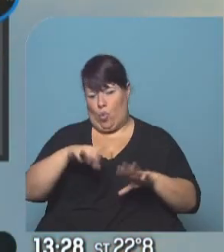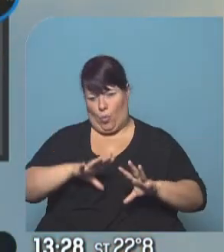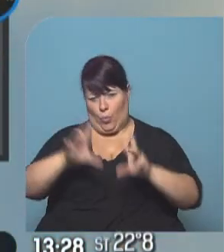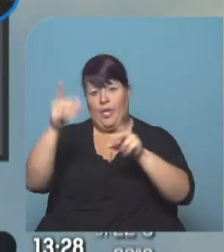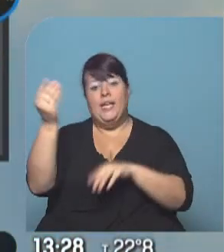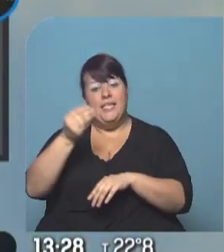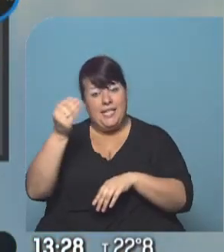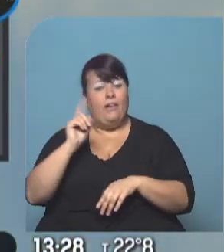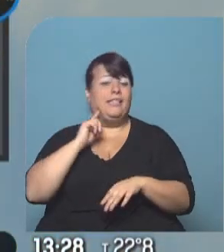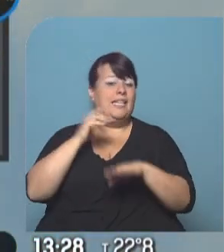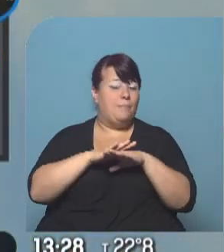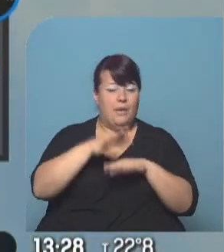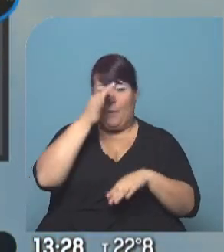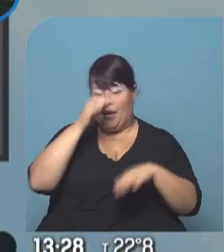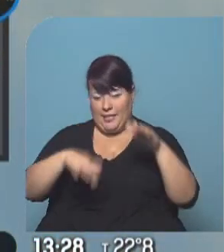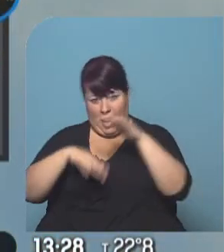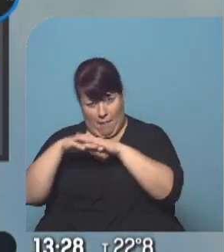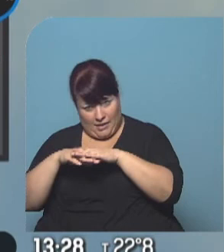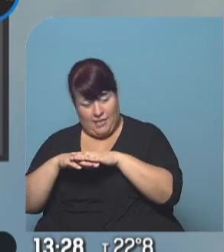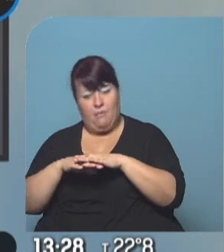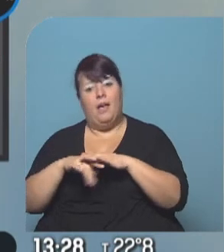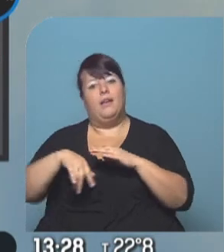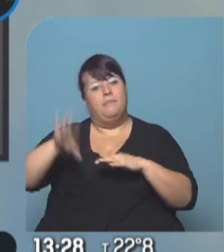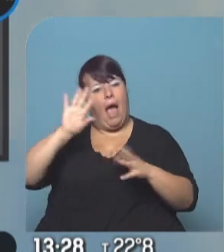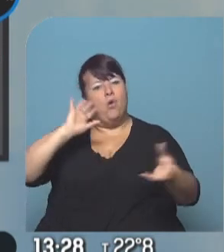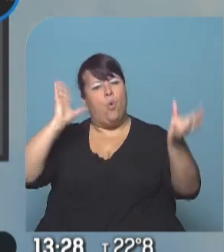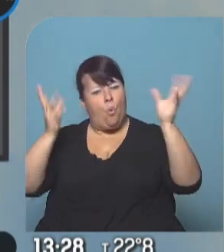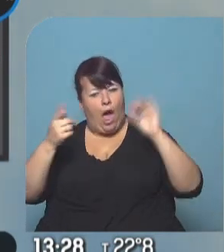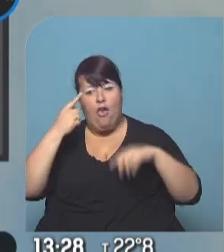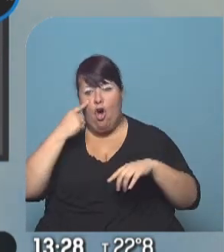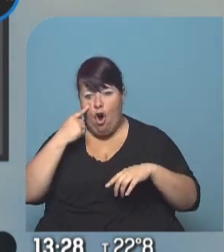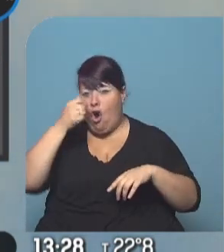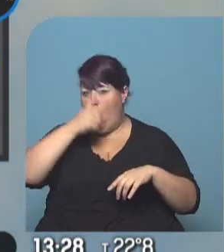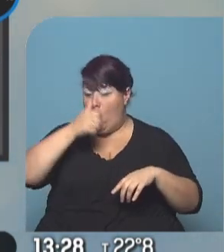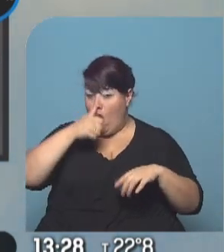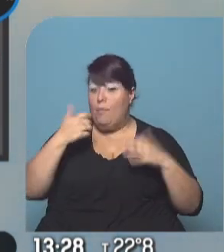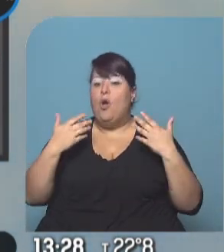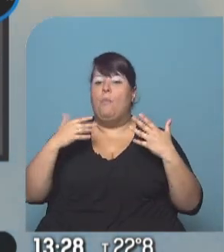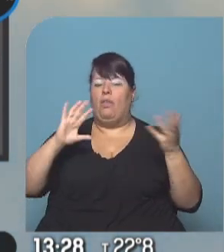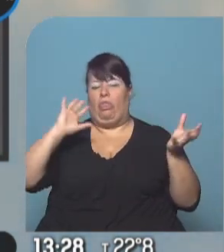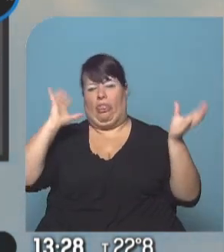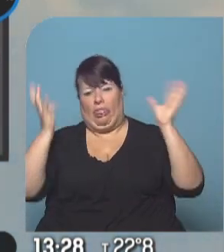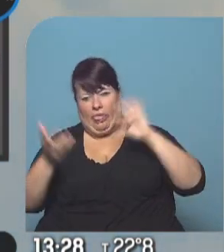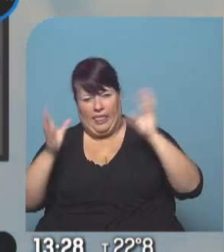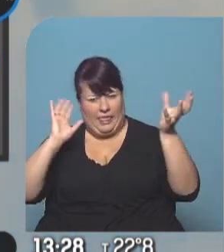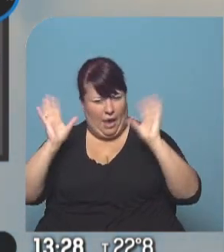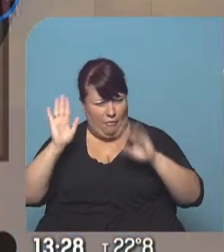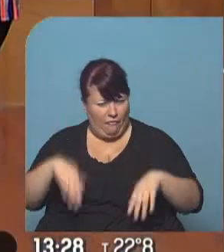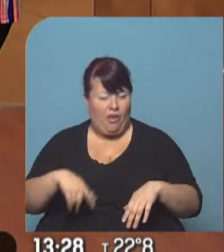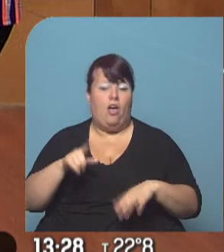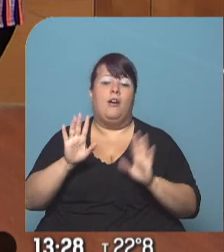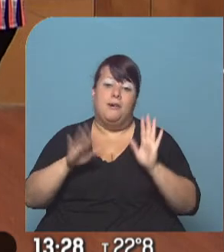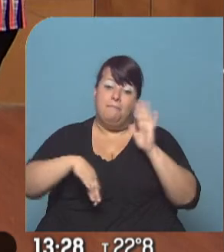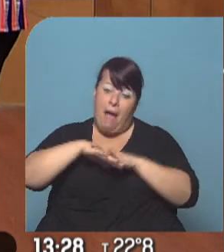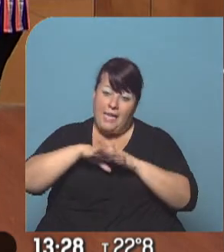sábado. 13, la mínima, 20 grados, la temperatura máxima. poquito más de nubosidad y atención que el domingo posiblemente desmejoren las condiciones meteorológicas